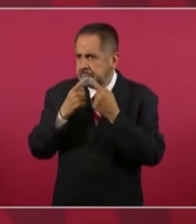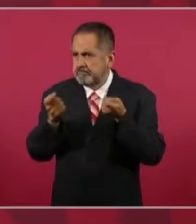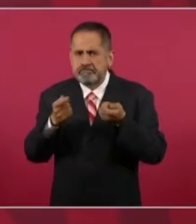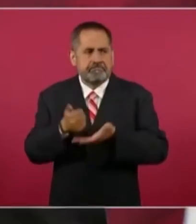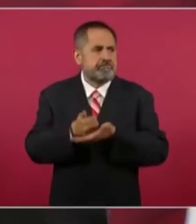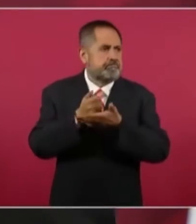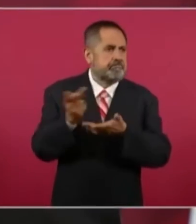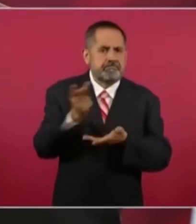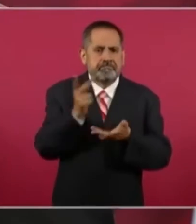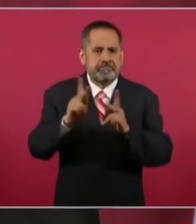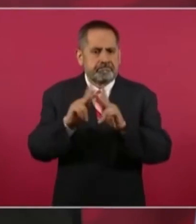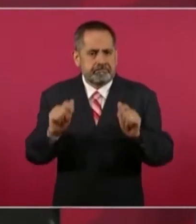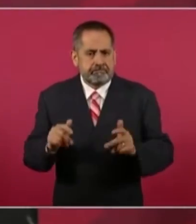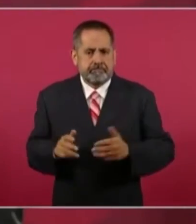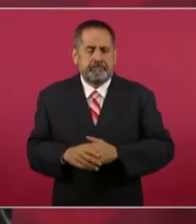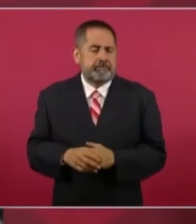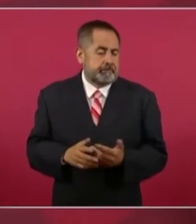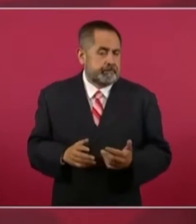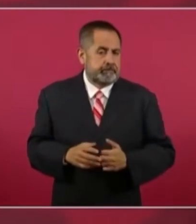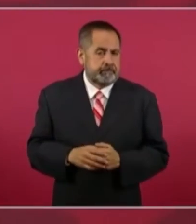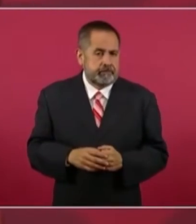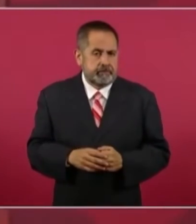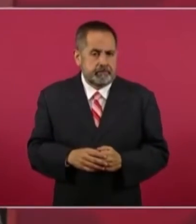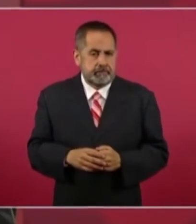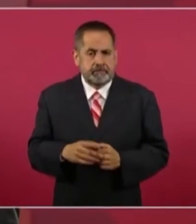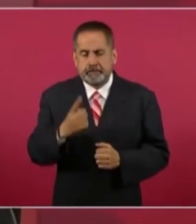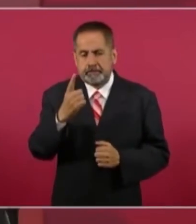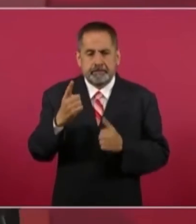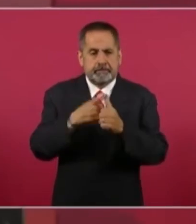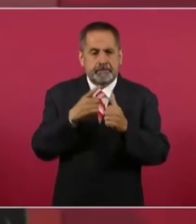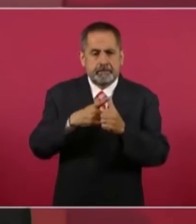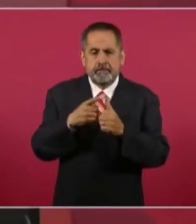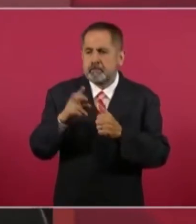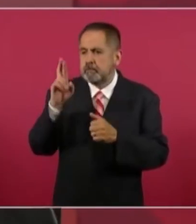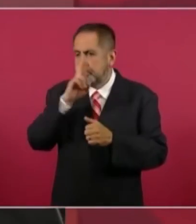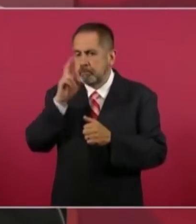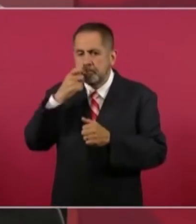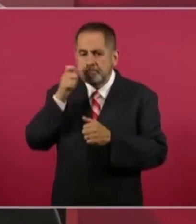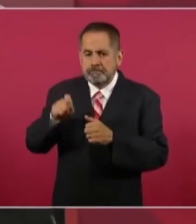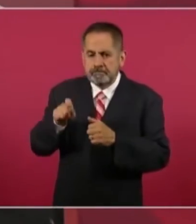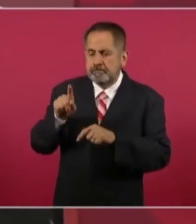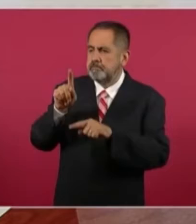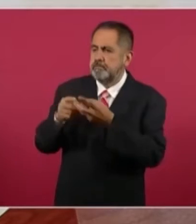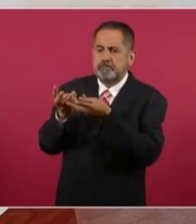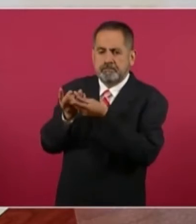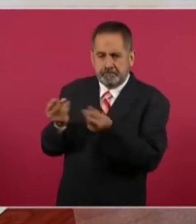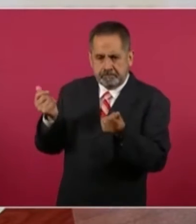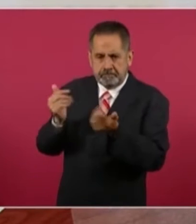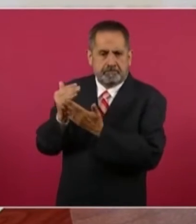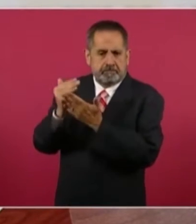Y lo primero es resolver lo de Rusia y Ucrania